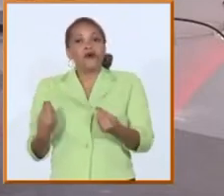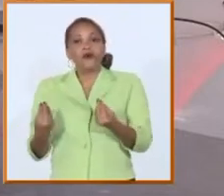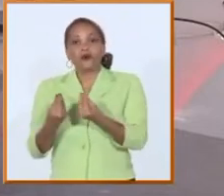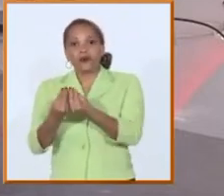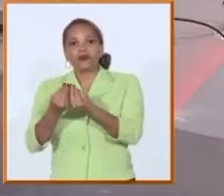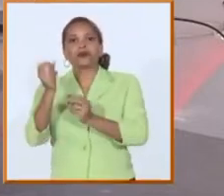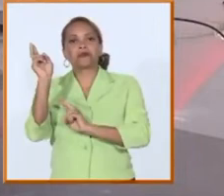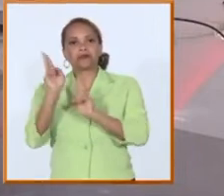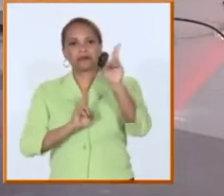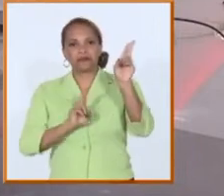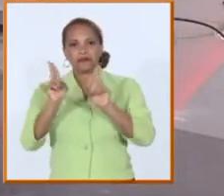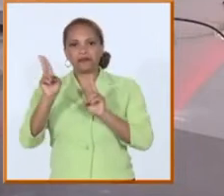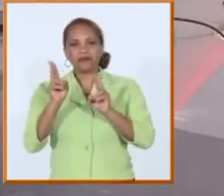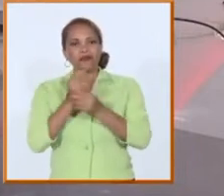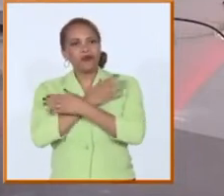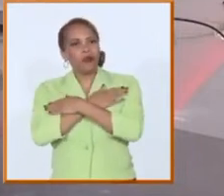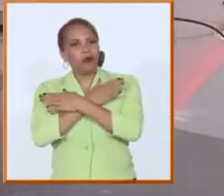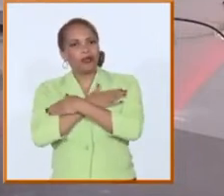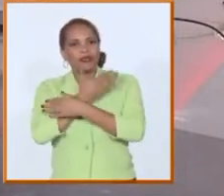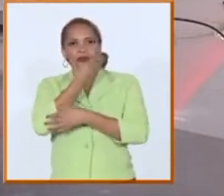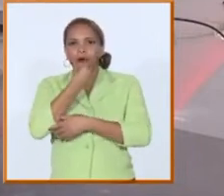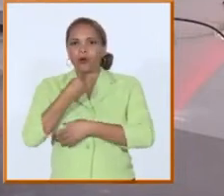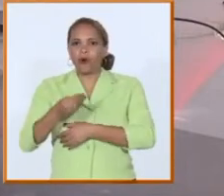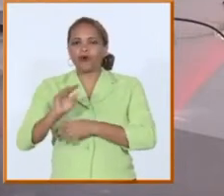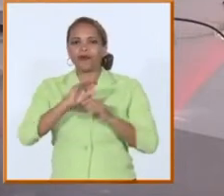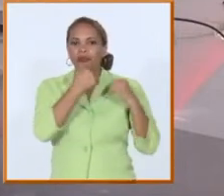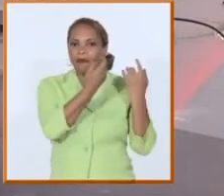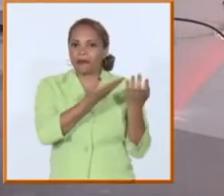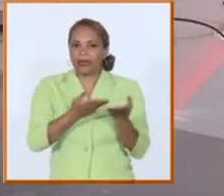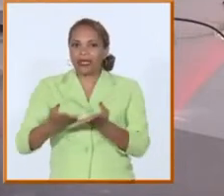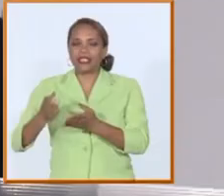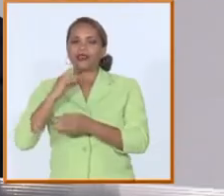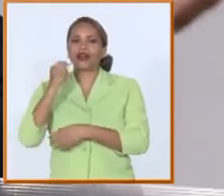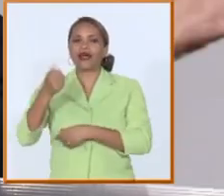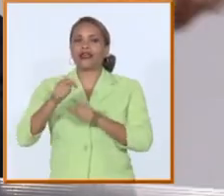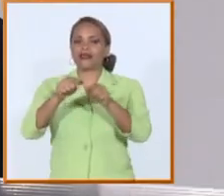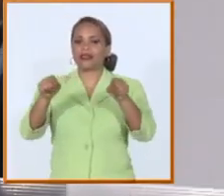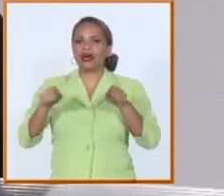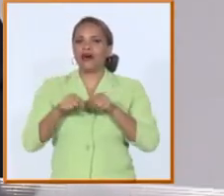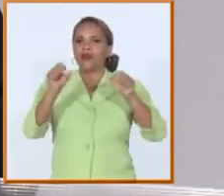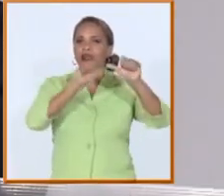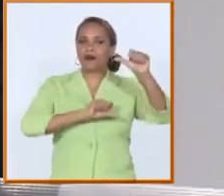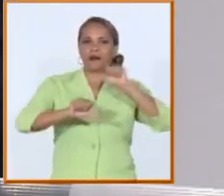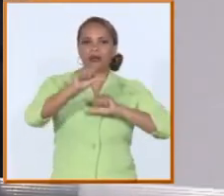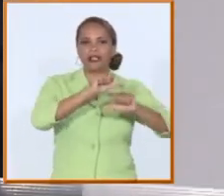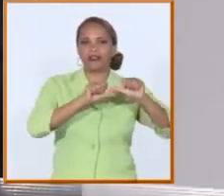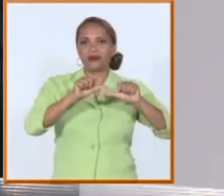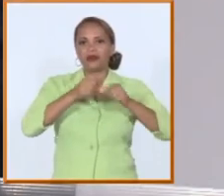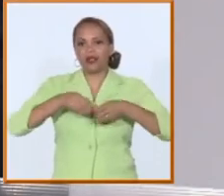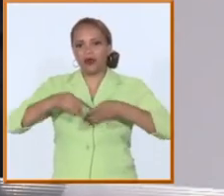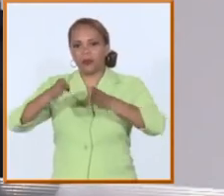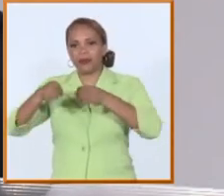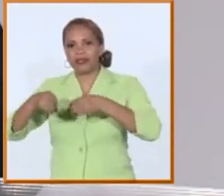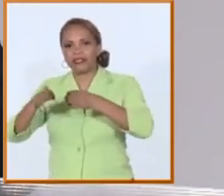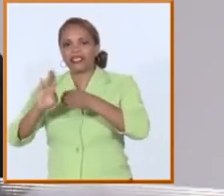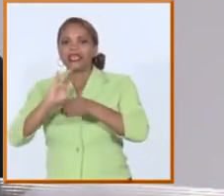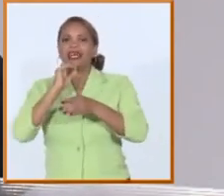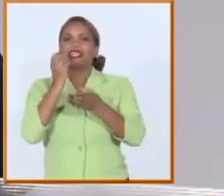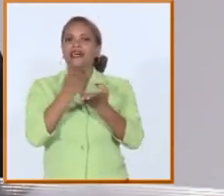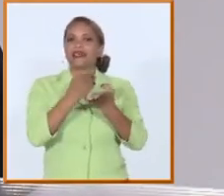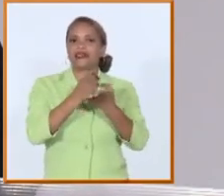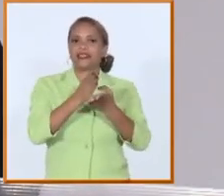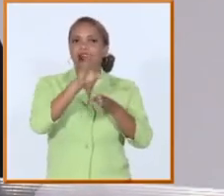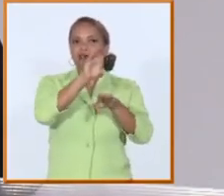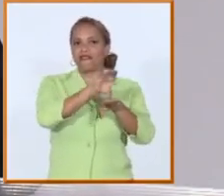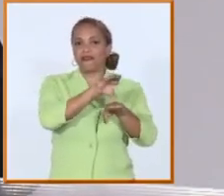acuerdos un gran abrazo a los jóvenes darles la bienvenida nuevamente a nuestra sala a nuestro laboratorio a nuestros pasillos a nuestras residencias y por